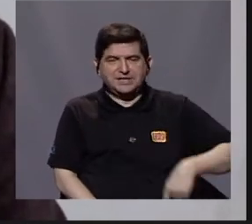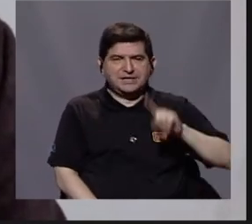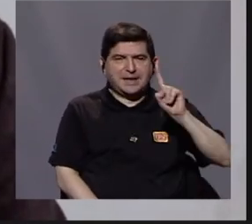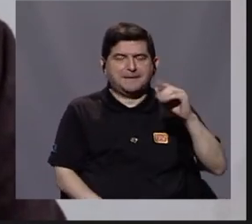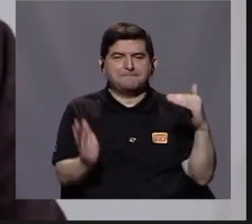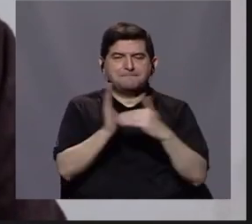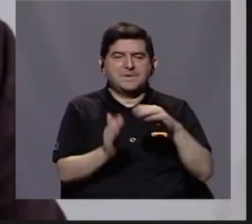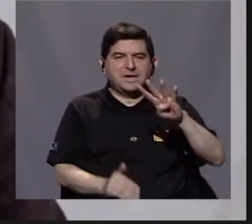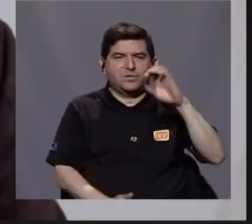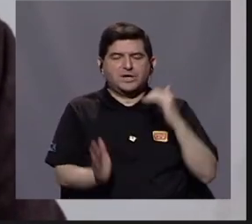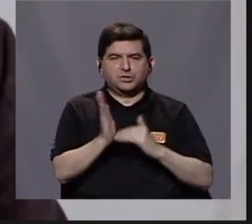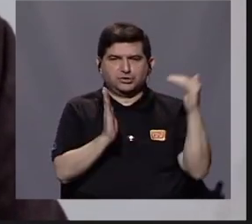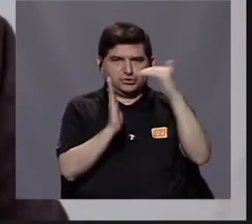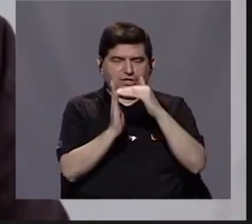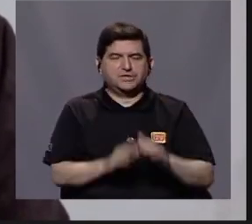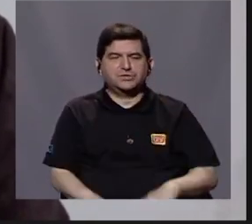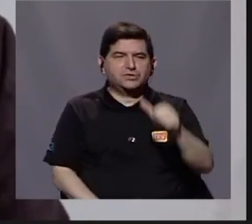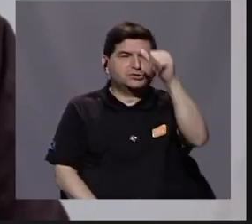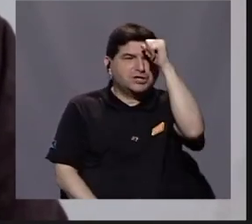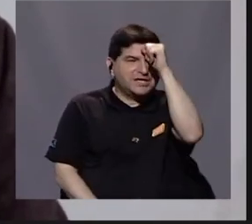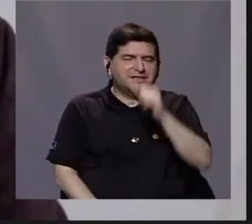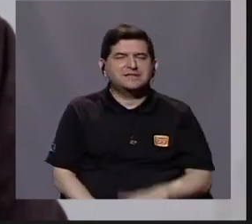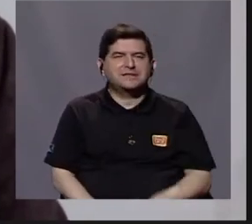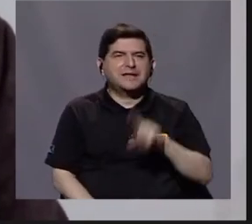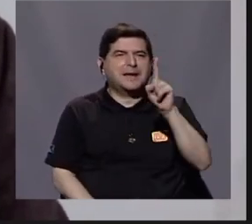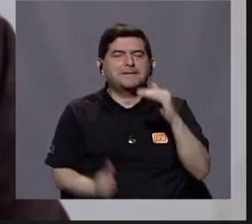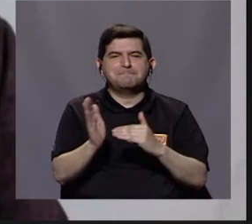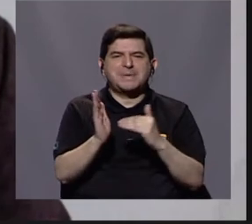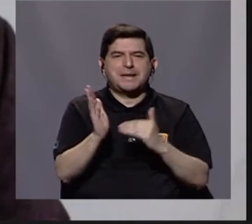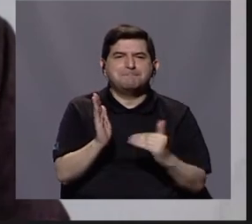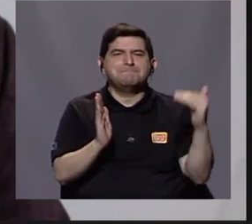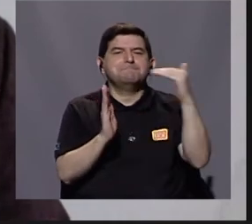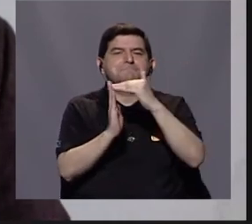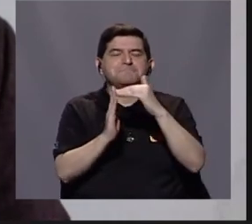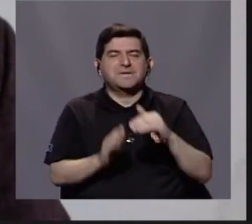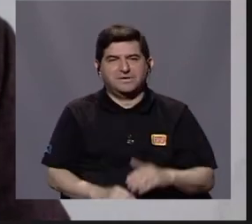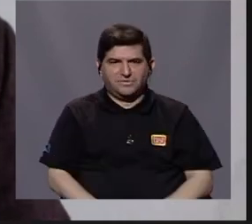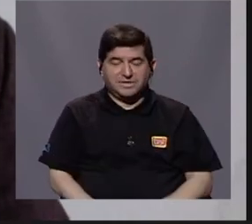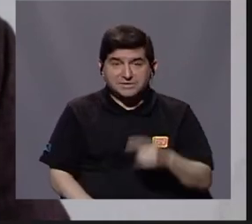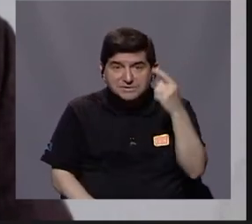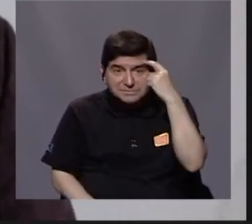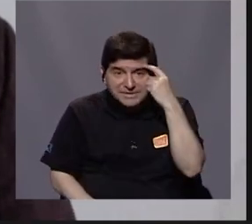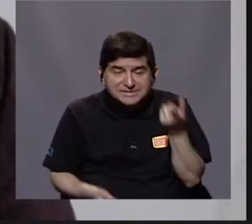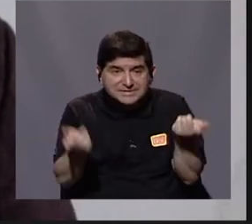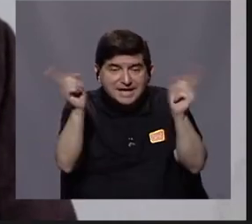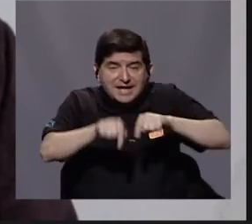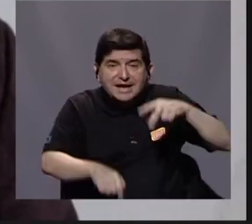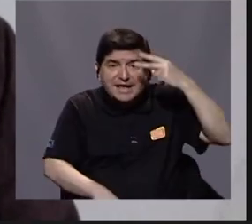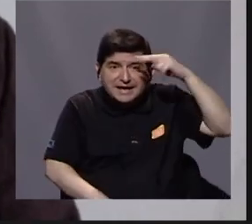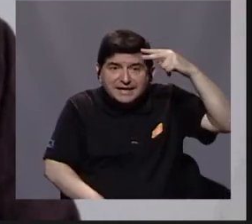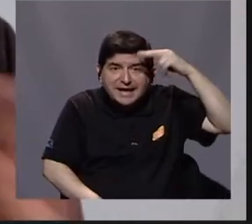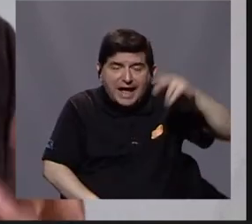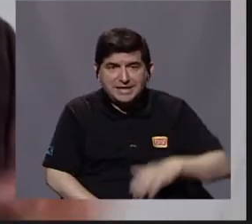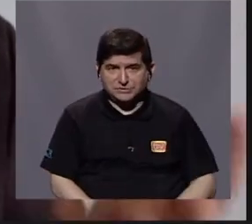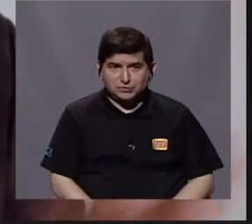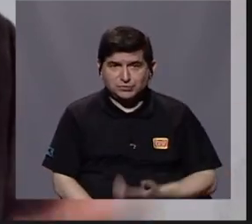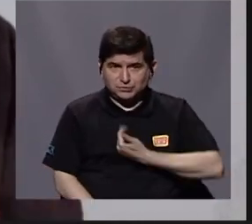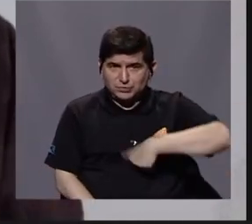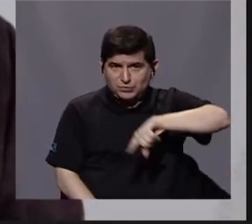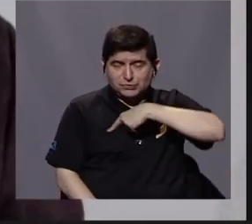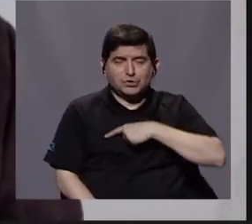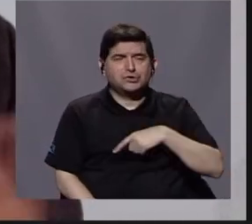millones, y la India, que son cerca de 1.000 millones. Pensemos, en el caso mexicano, que somos